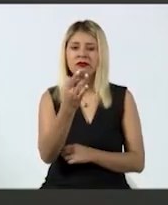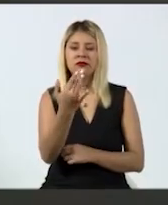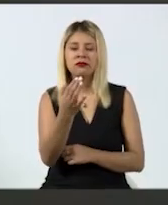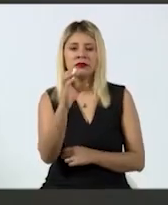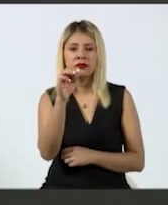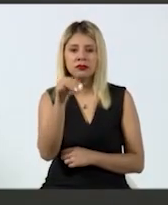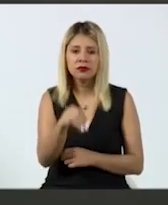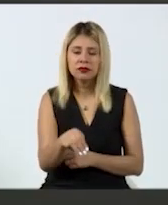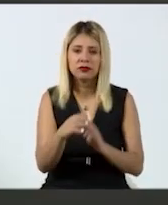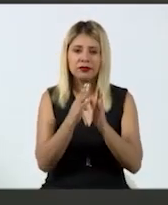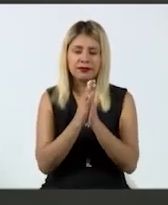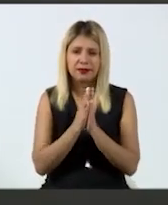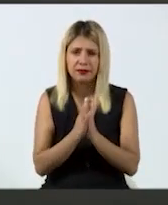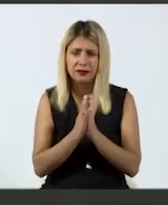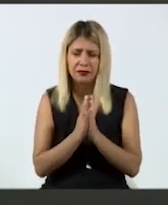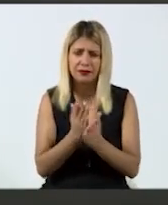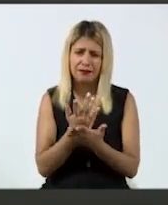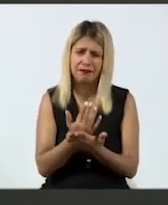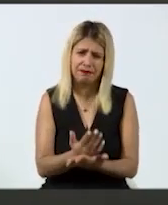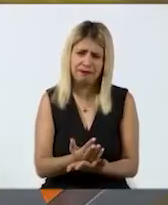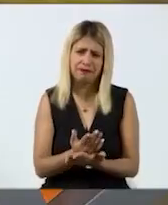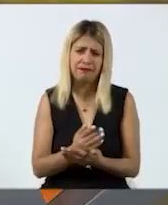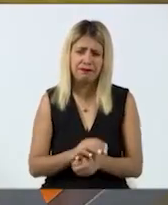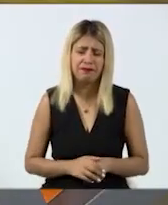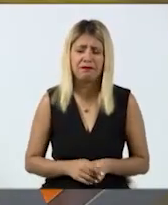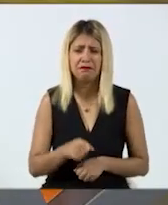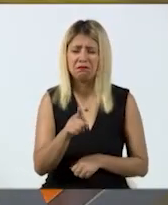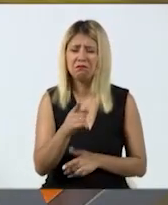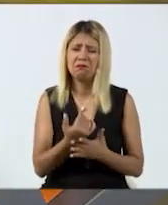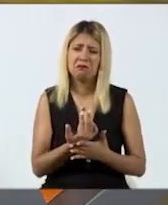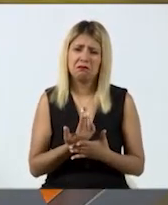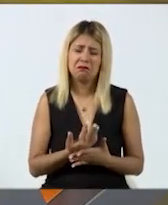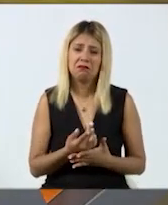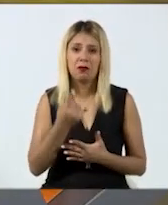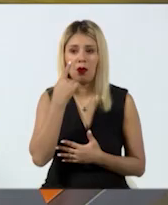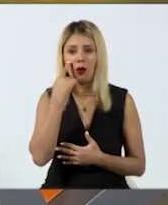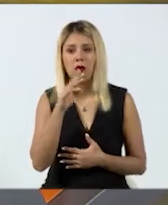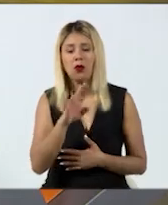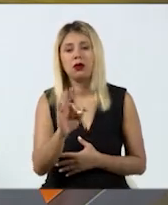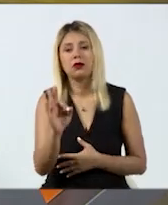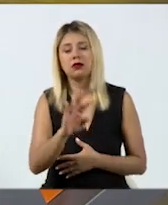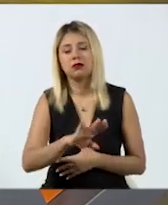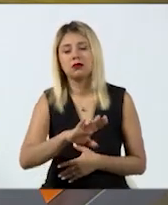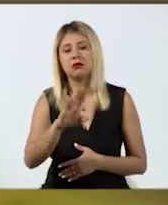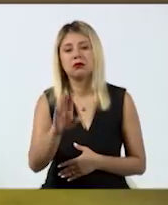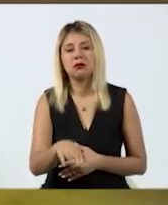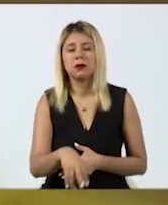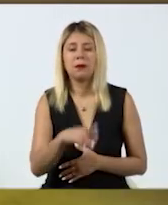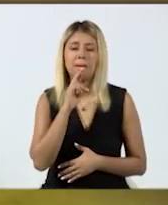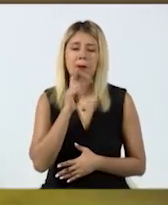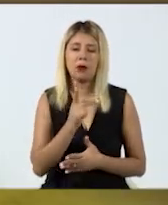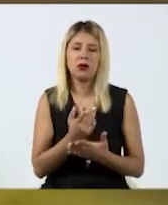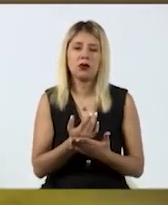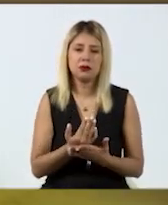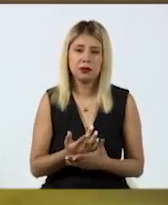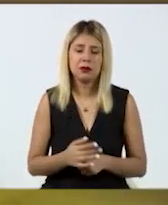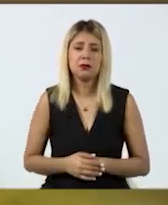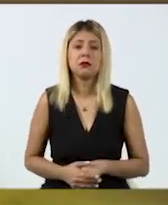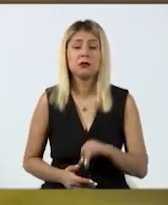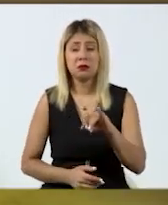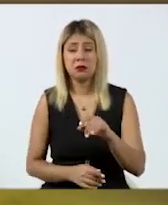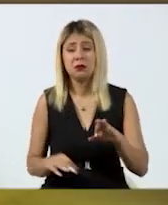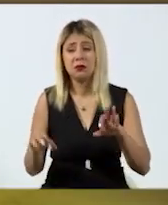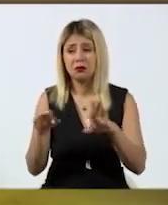centímetros, de preferencia espere, es mejor esperar un momento a perder la vida por una imprudencia. De hecho, he estado pasando